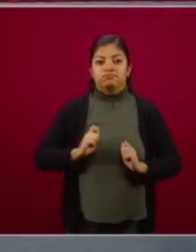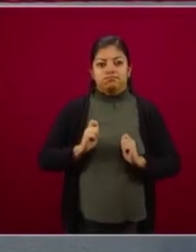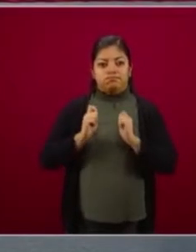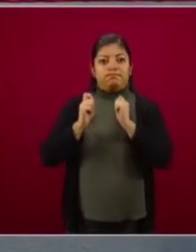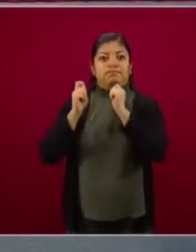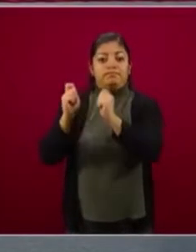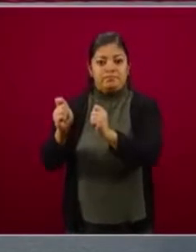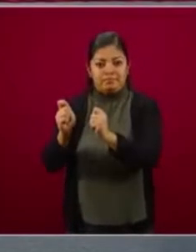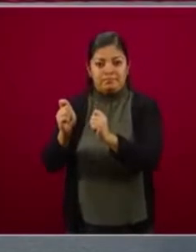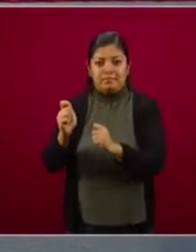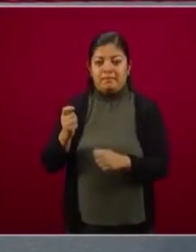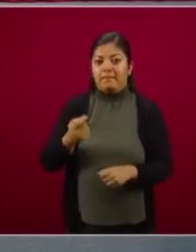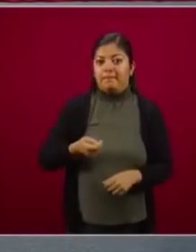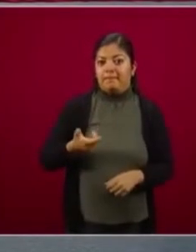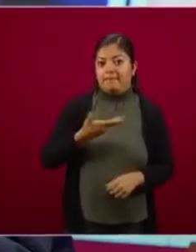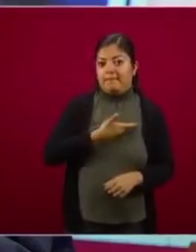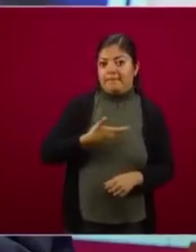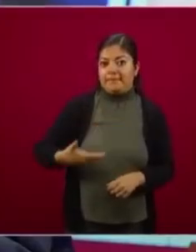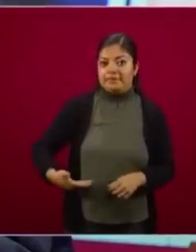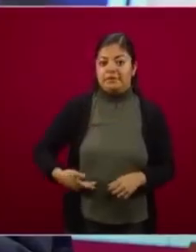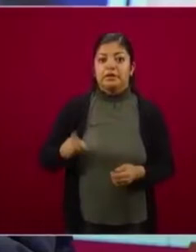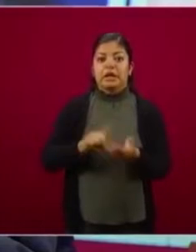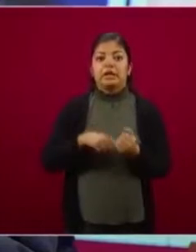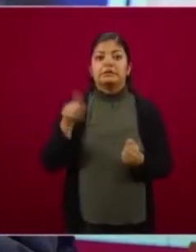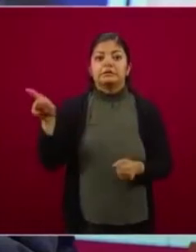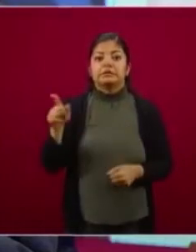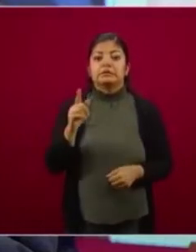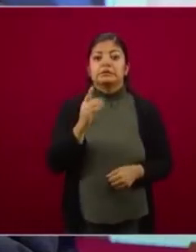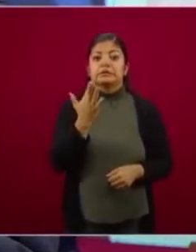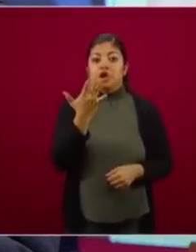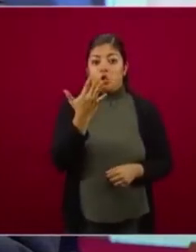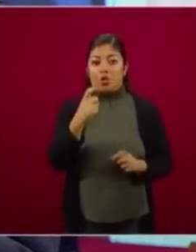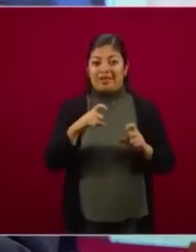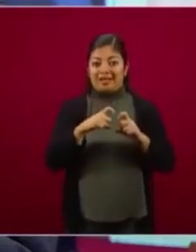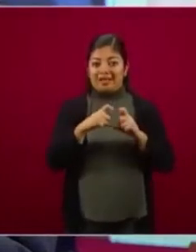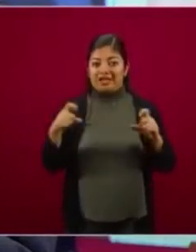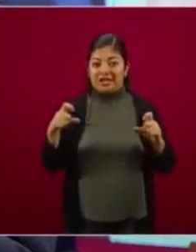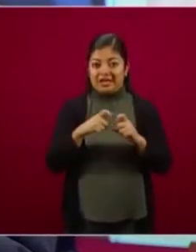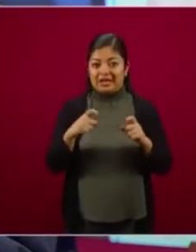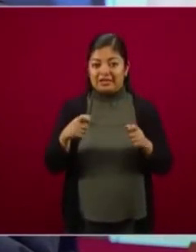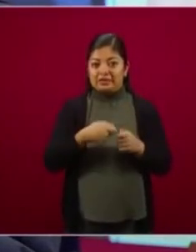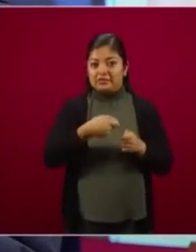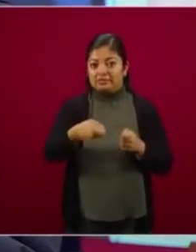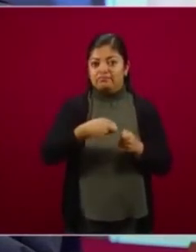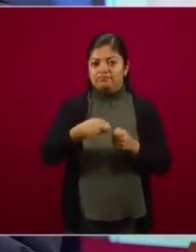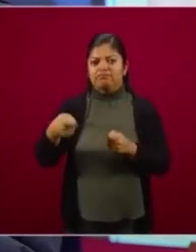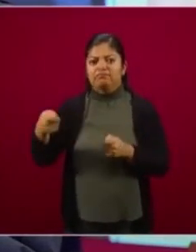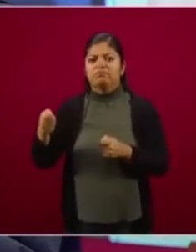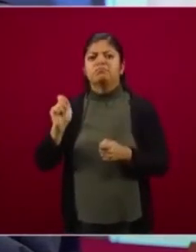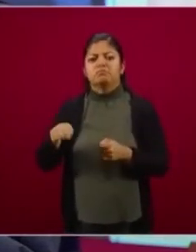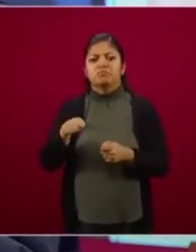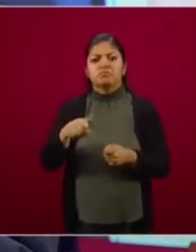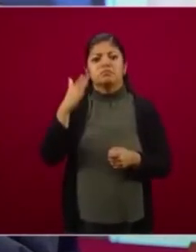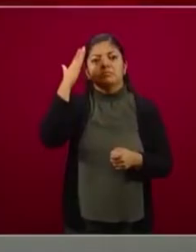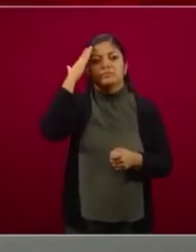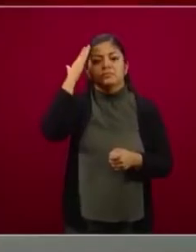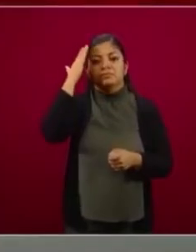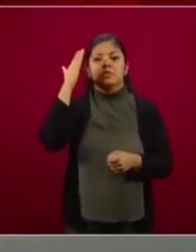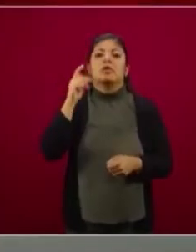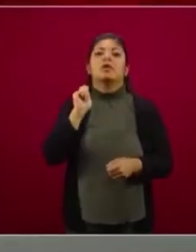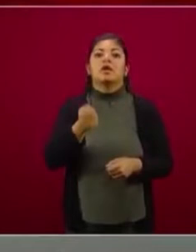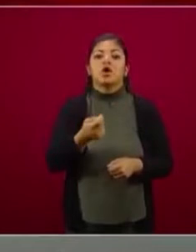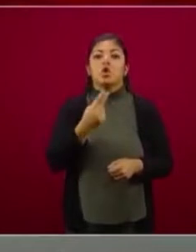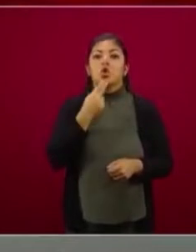personal hizo de los primeros 50 cheques a las autoridades de usos y costumbres en la